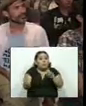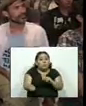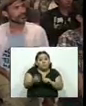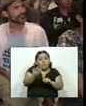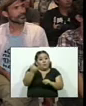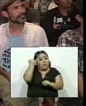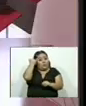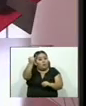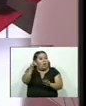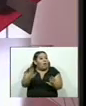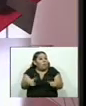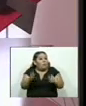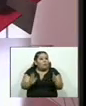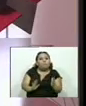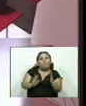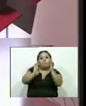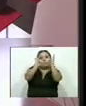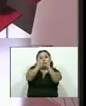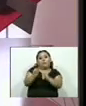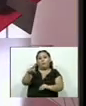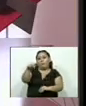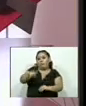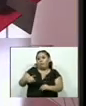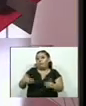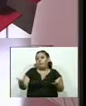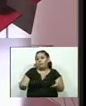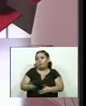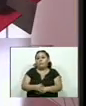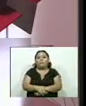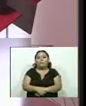desafíos a los que se enfrentan en la actualidad